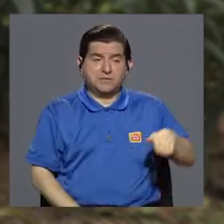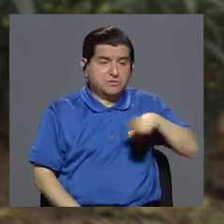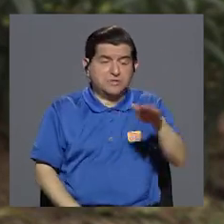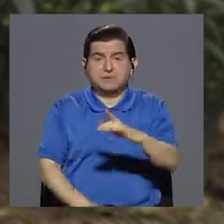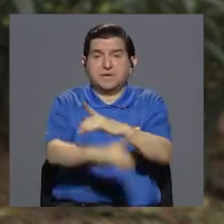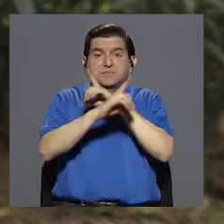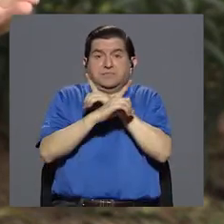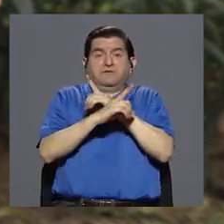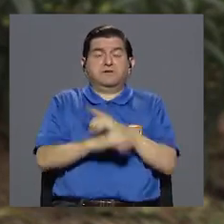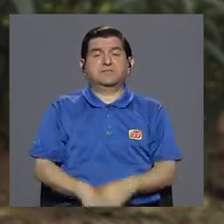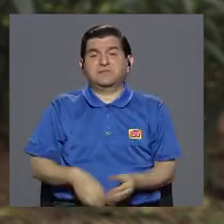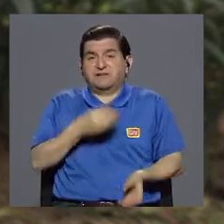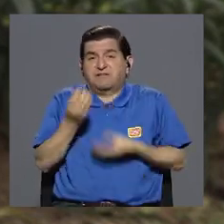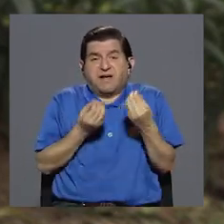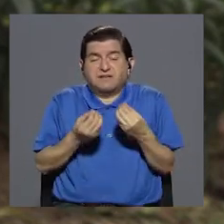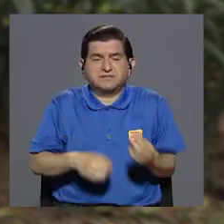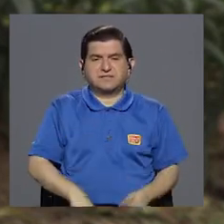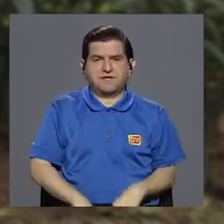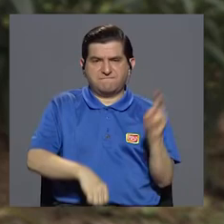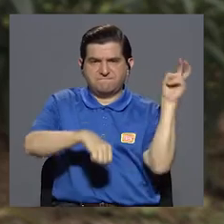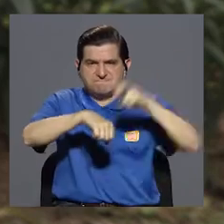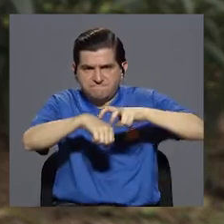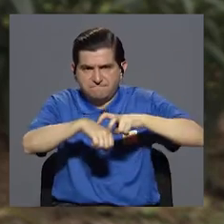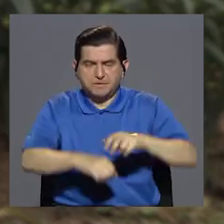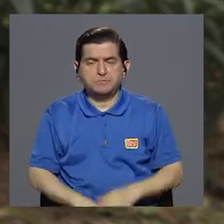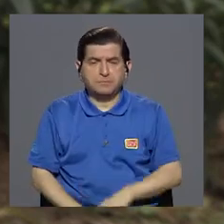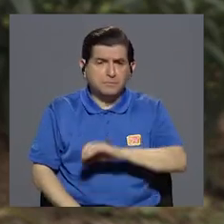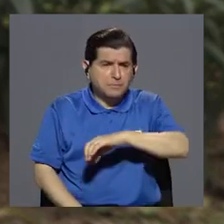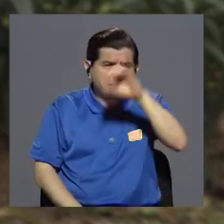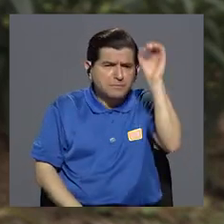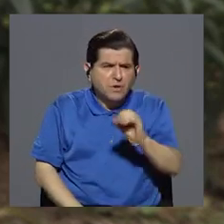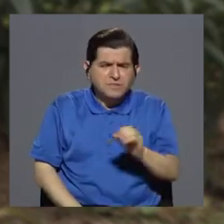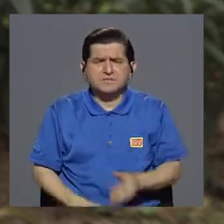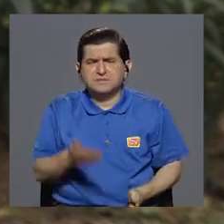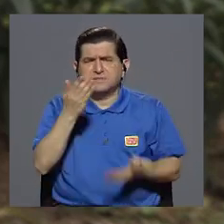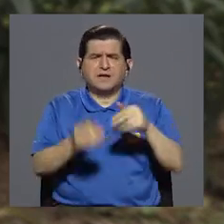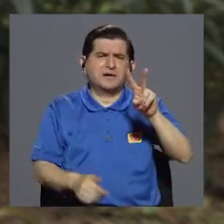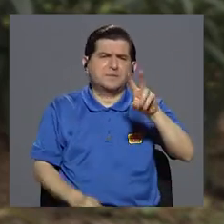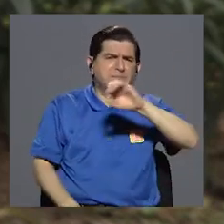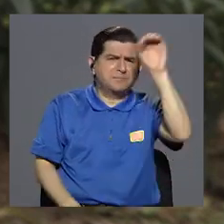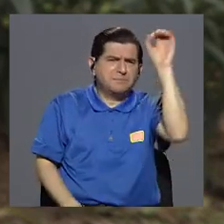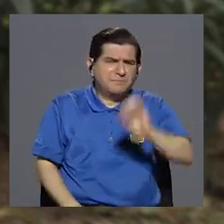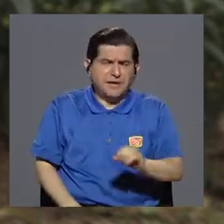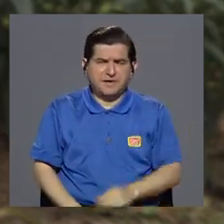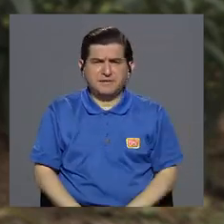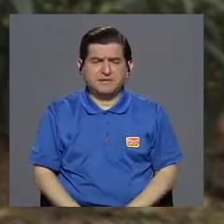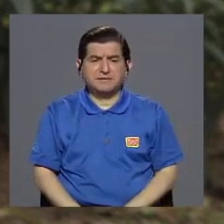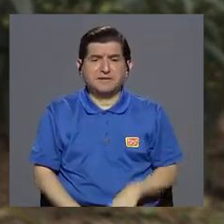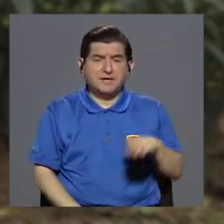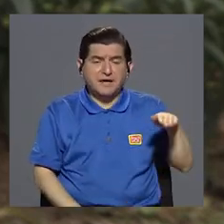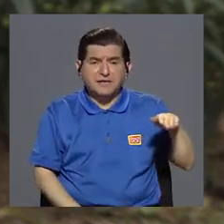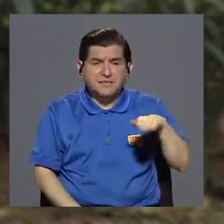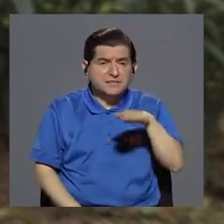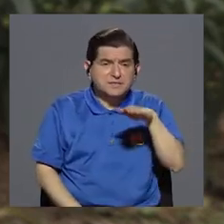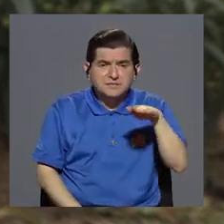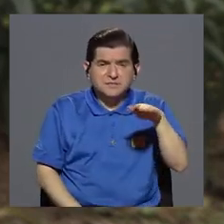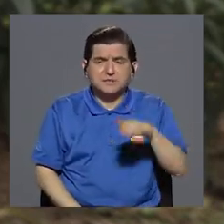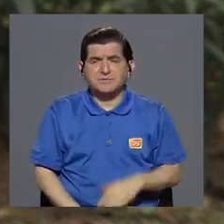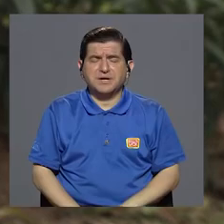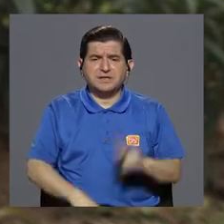defensiva muerde. De hecho, hay un porcentaje de accidentes que se estima que puede ser en un 20% que se llaman mordeduras secas.